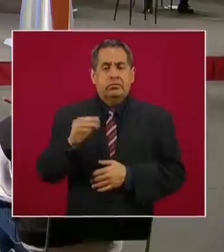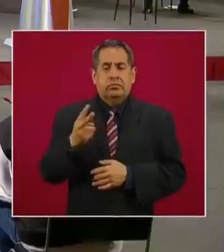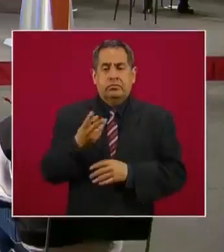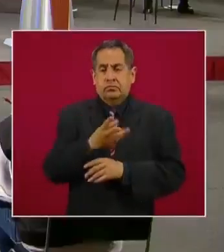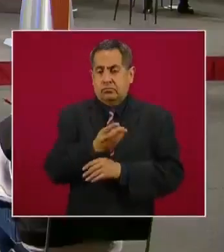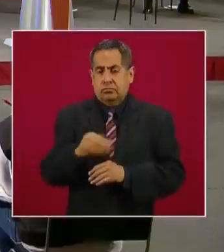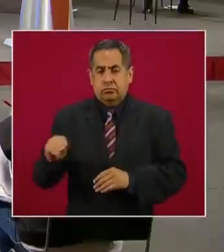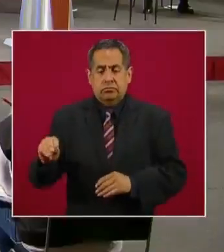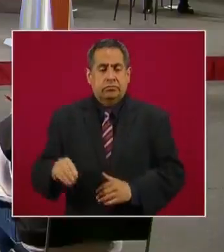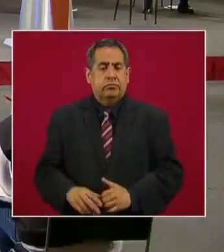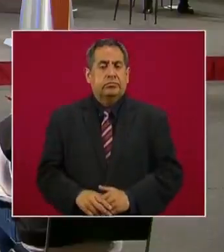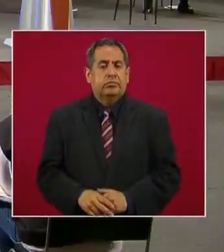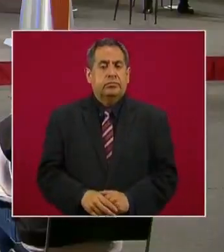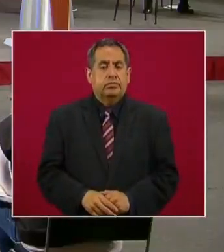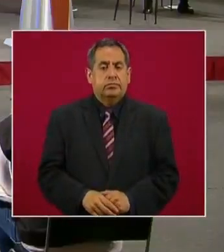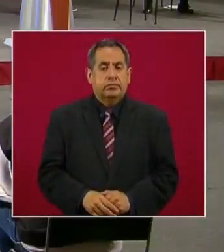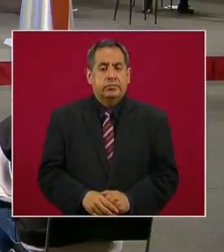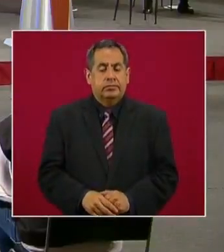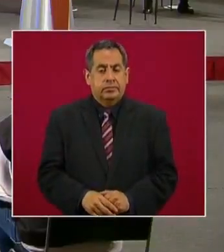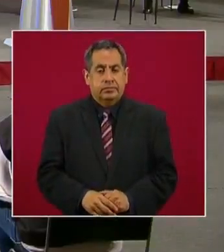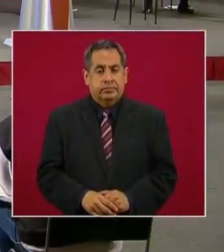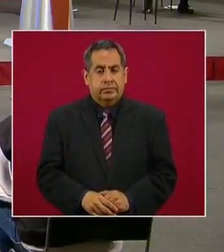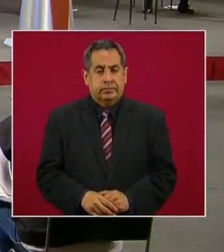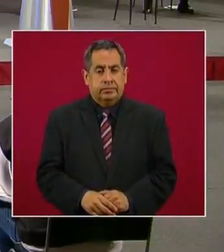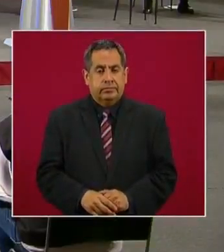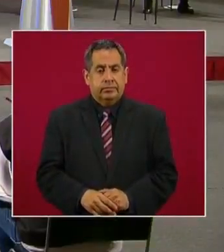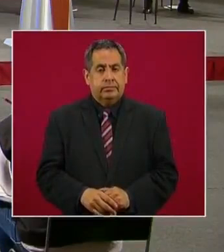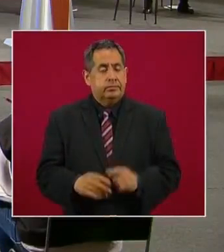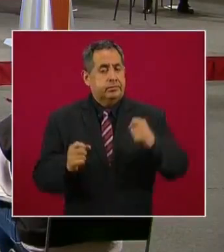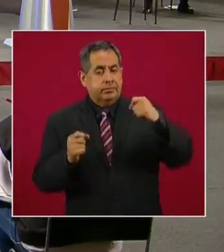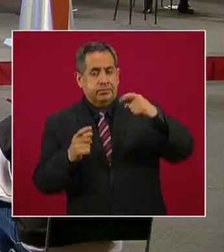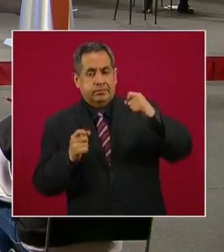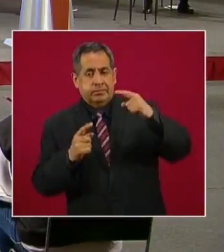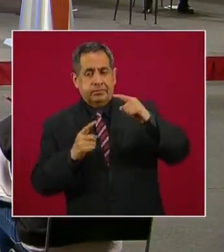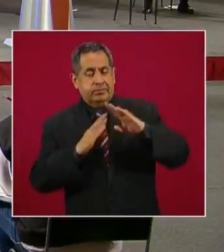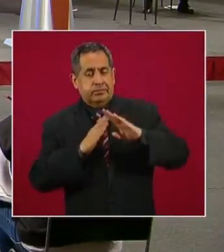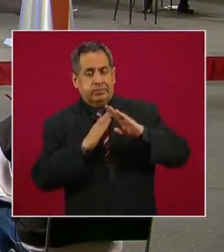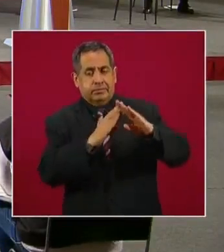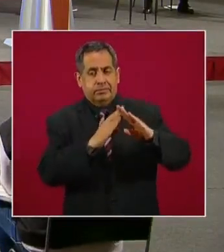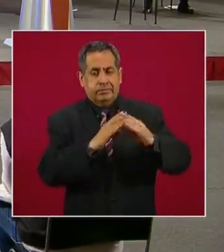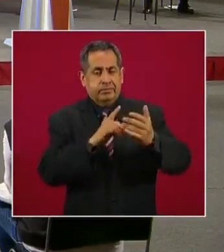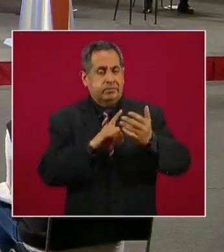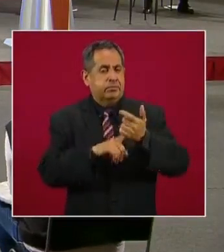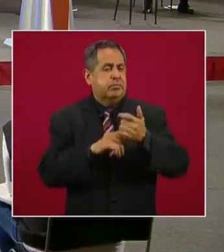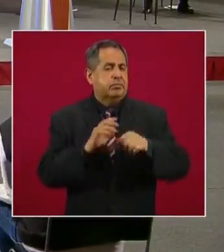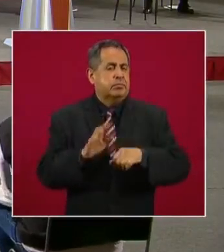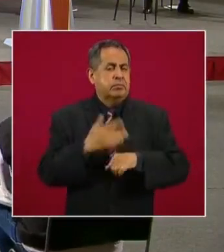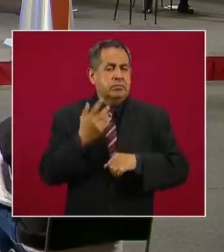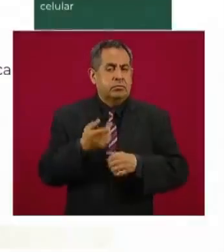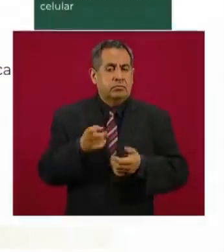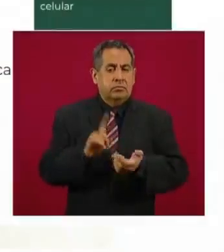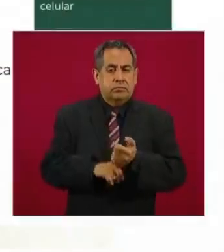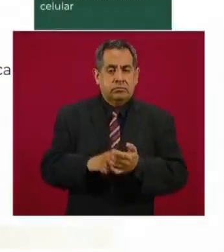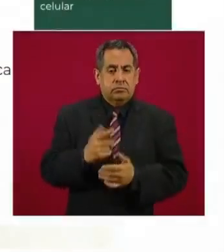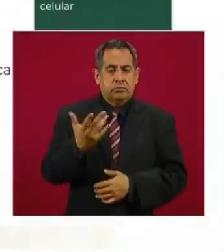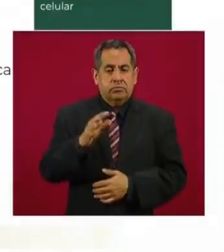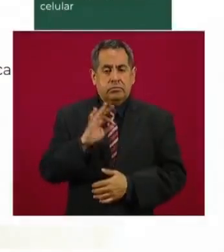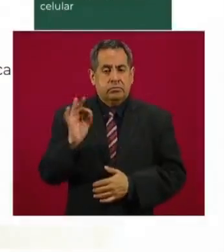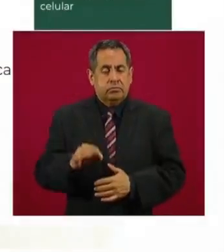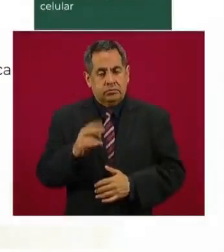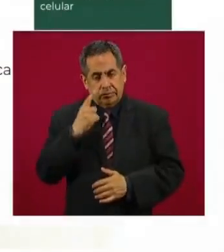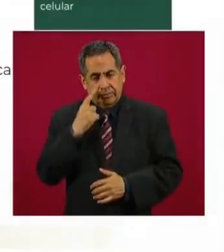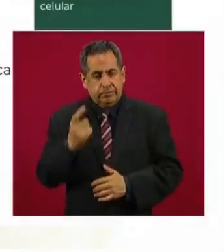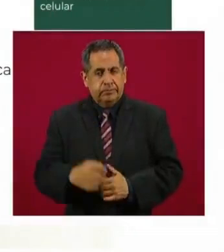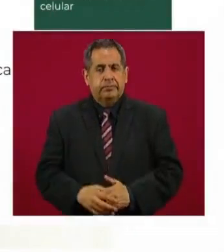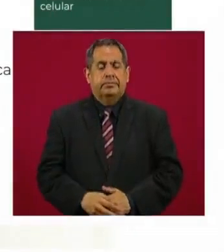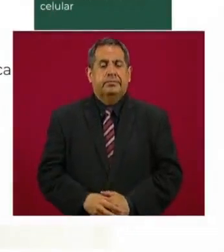presos. Adelante. Bloqueo de señales de los penales. Se opera el 50 por ciento de la